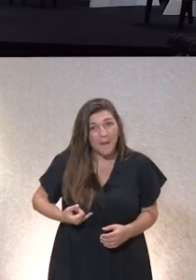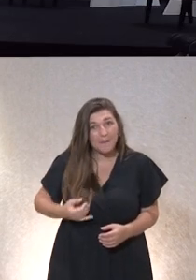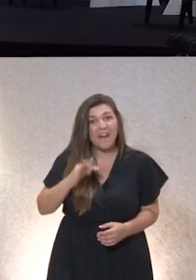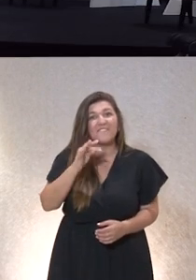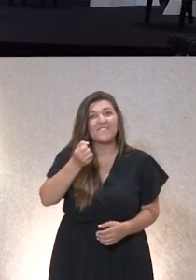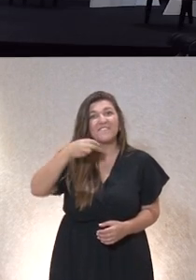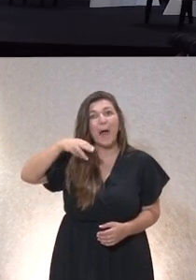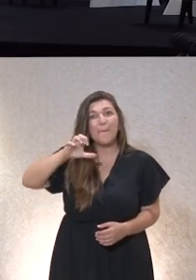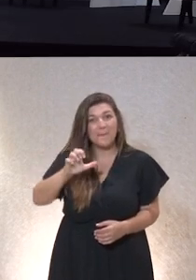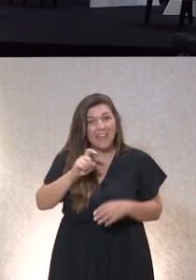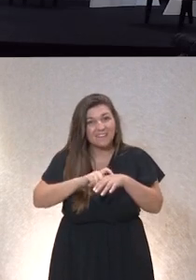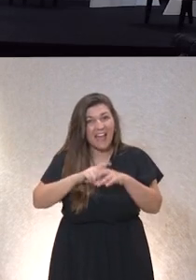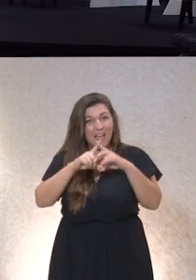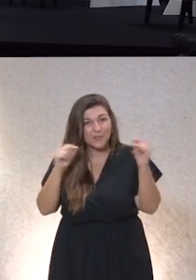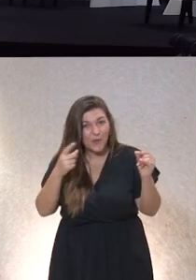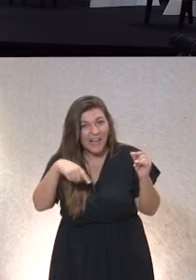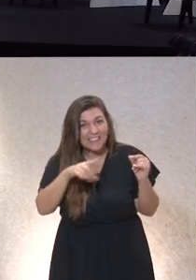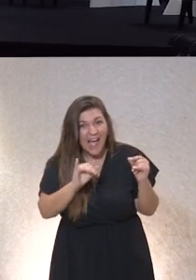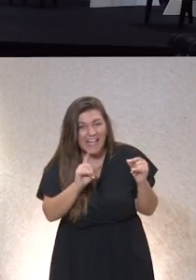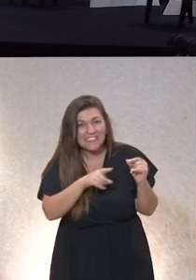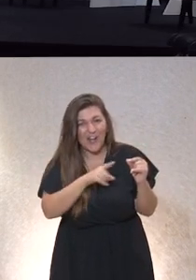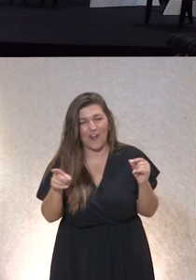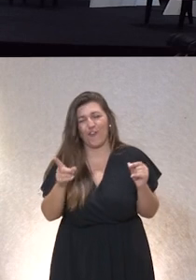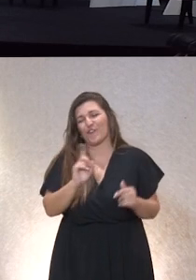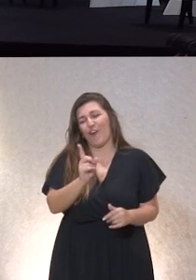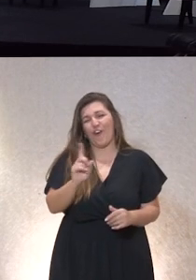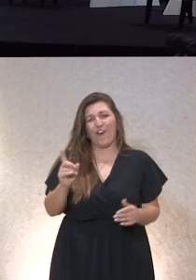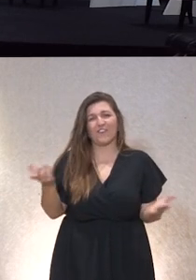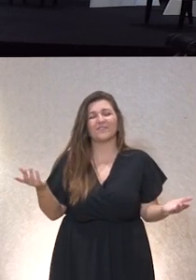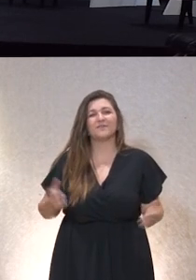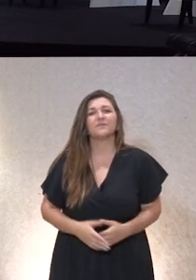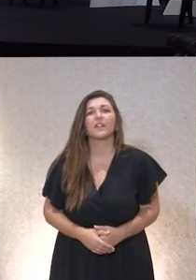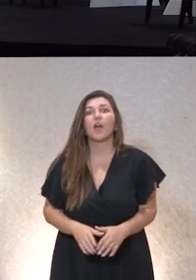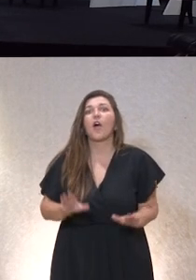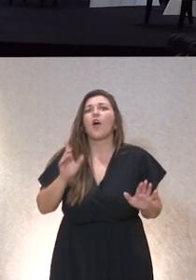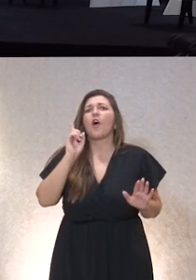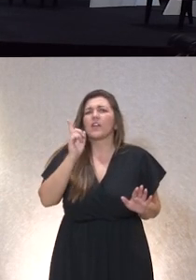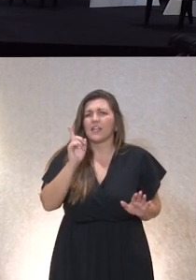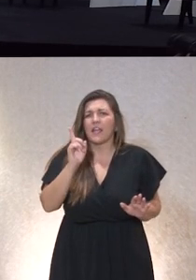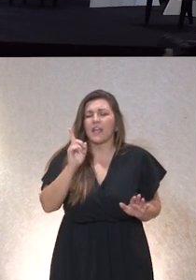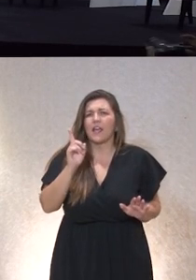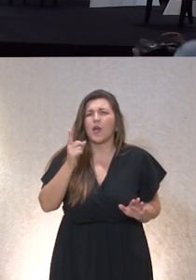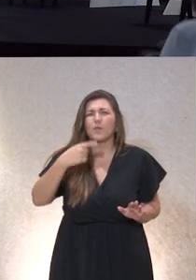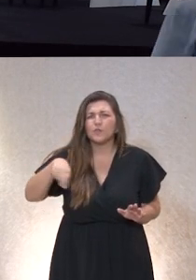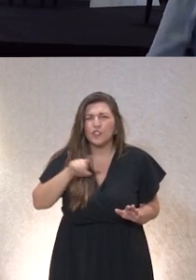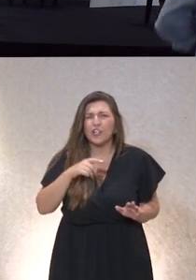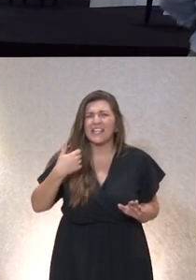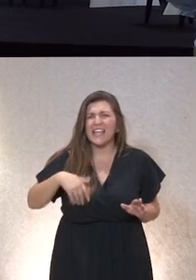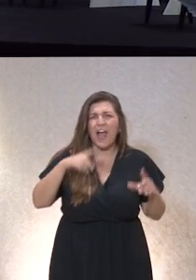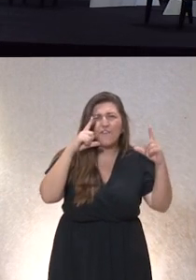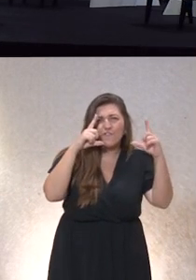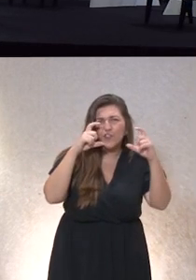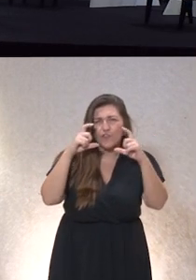No, muy bien, muy bien. Oye, por cierto, que no os vi a nadie. ¿Os habéis hecho fotos en